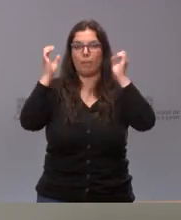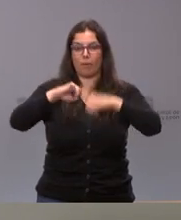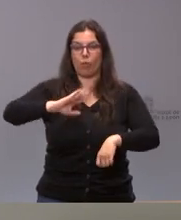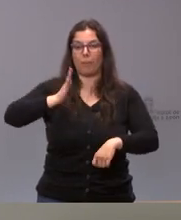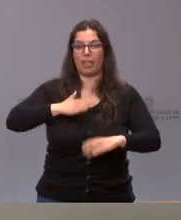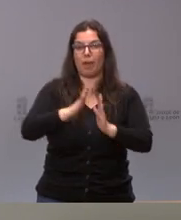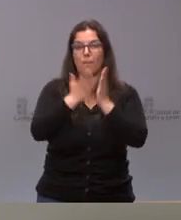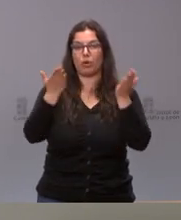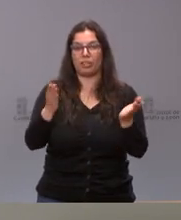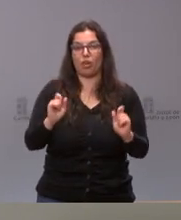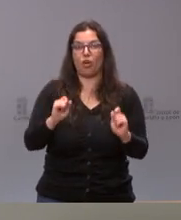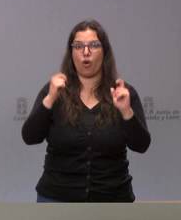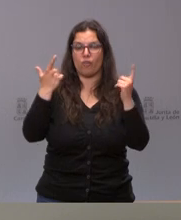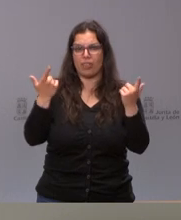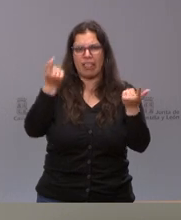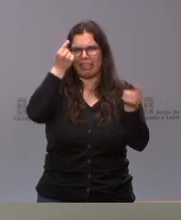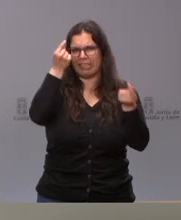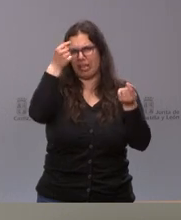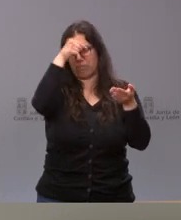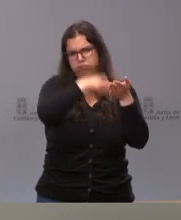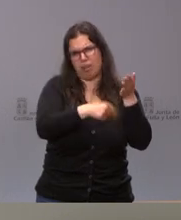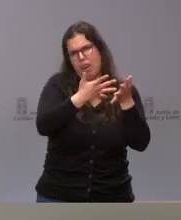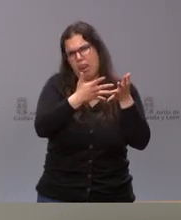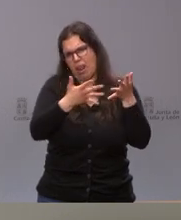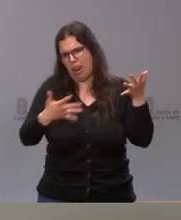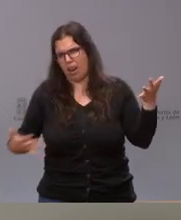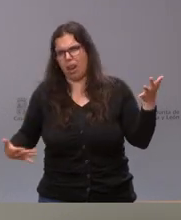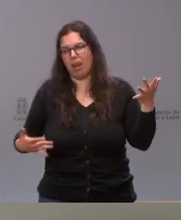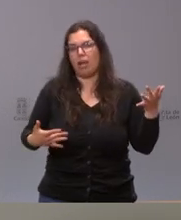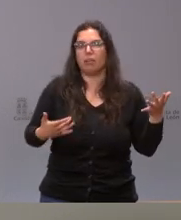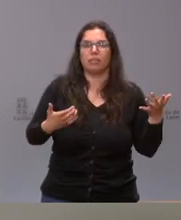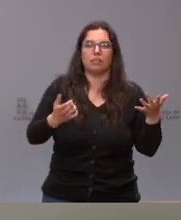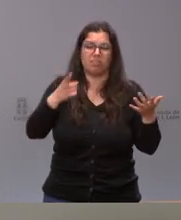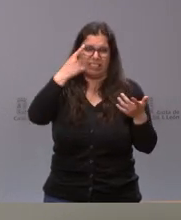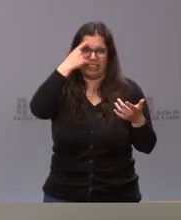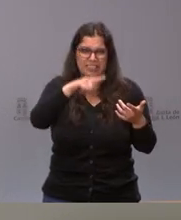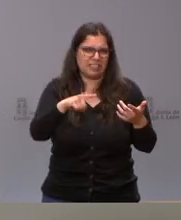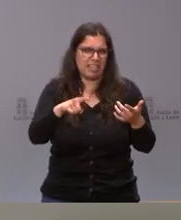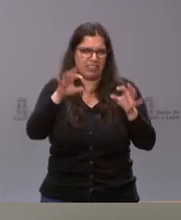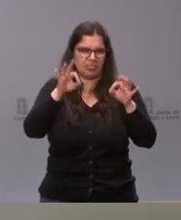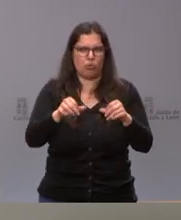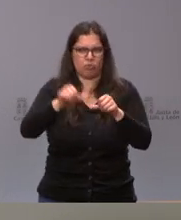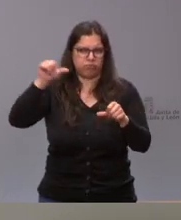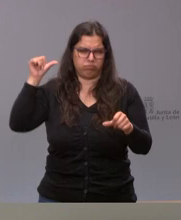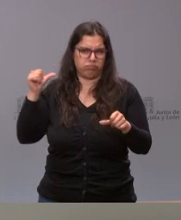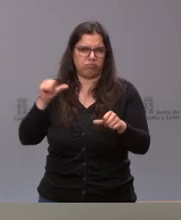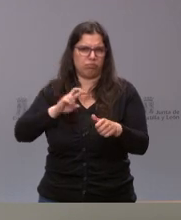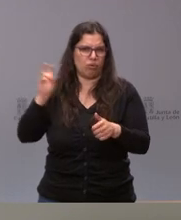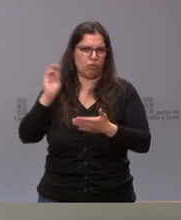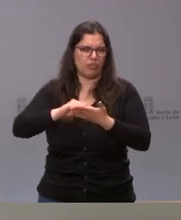con todo detalle. Son muy largas y muy extensas como ustedes tienen ocasión de haber podido comprobar de anteriores